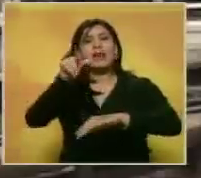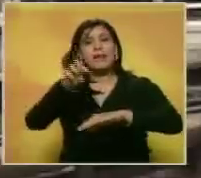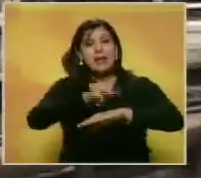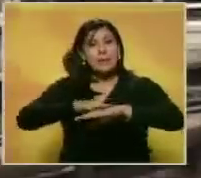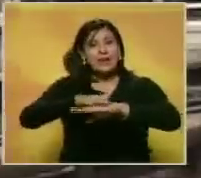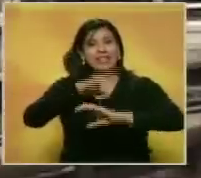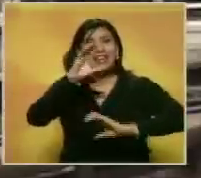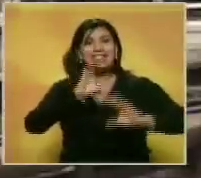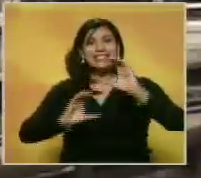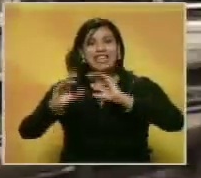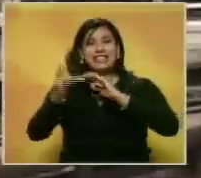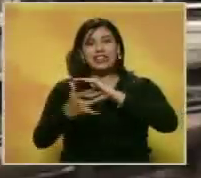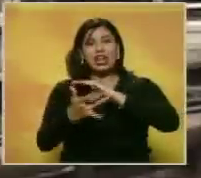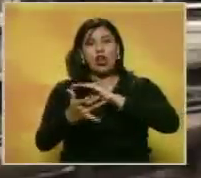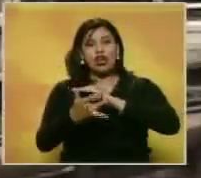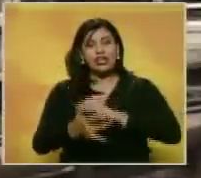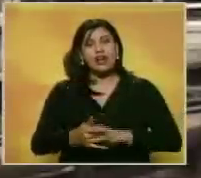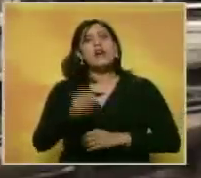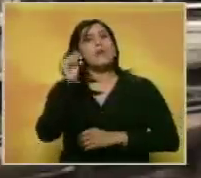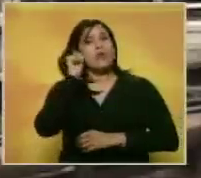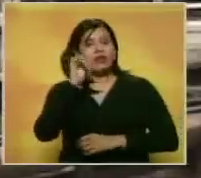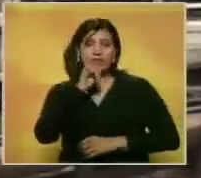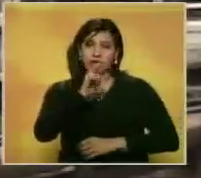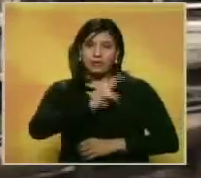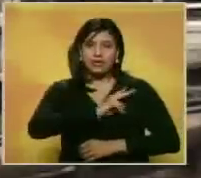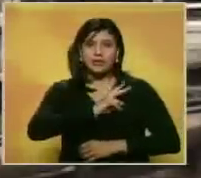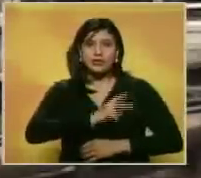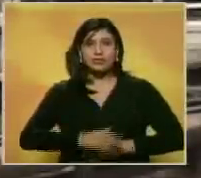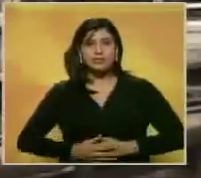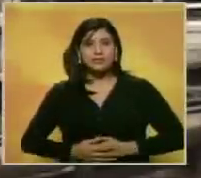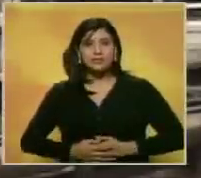Ministerio de Ciencia y Tecnología. Glenda Hernández, Noticiero, Benevisión.